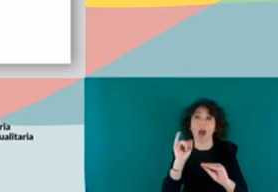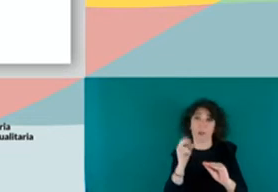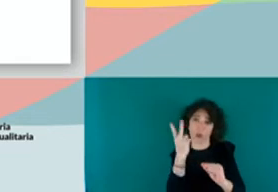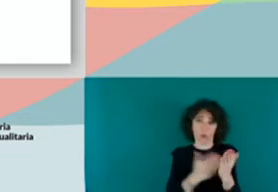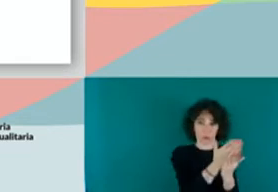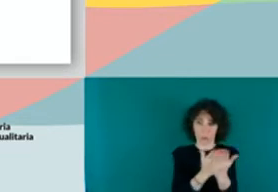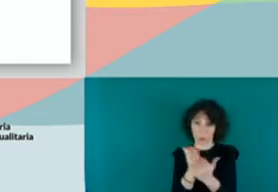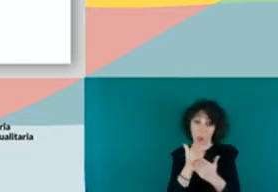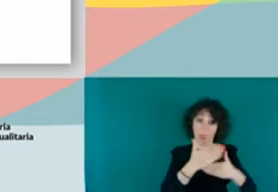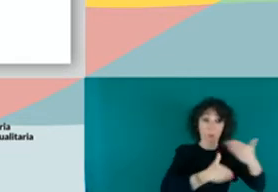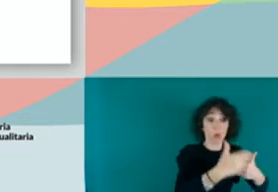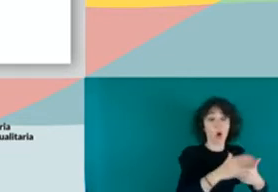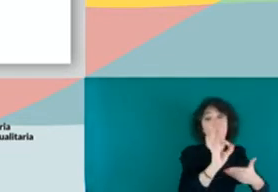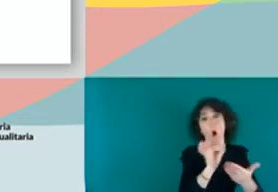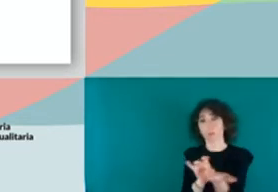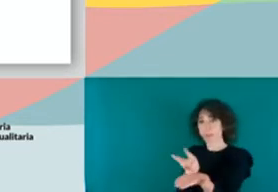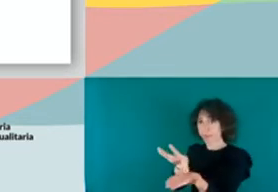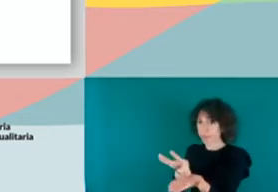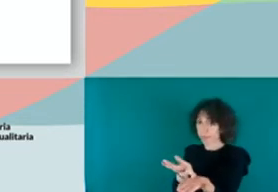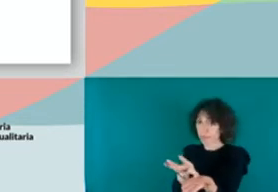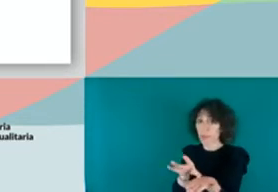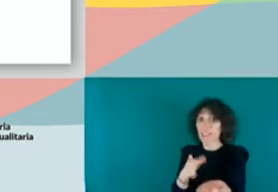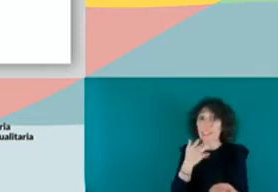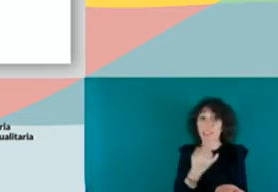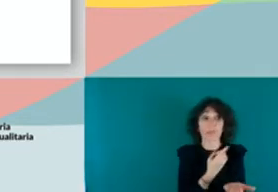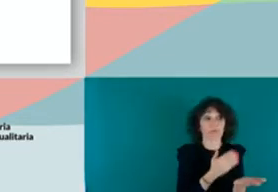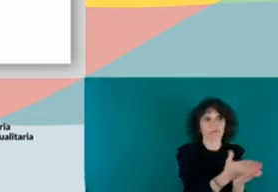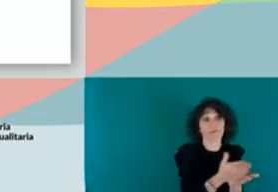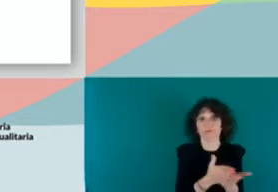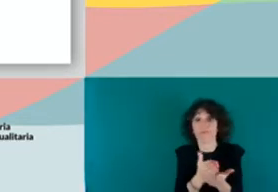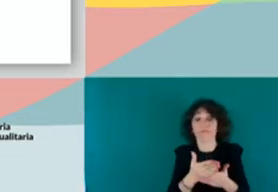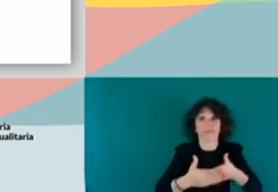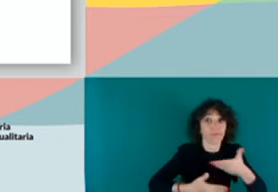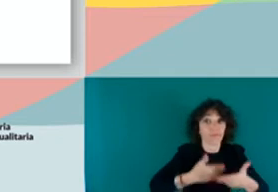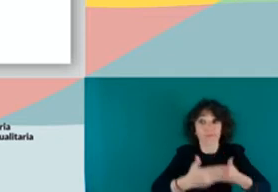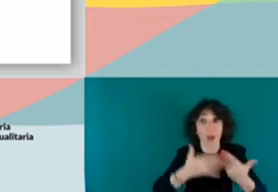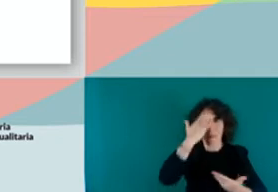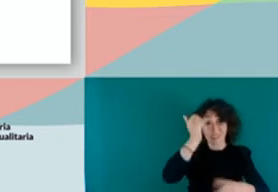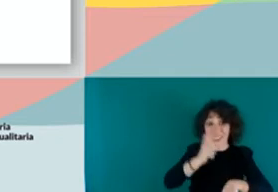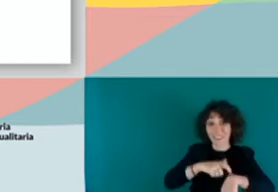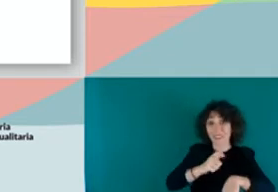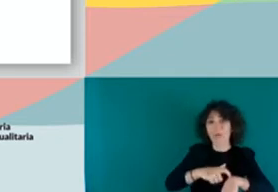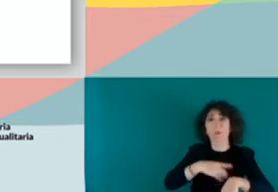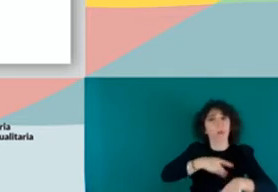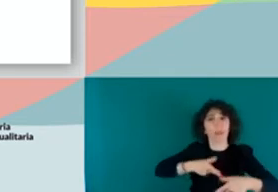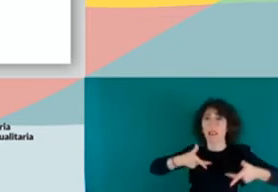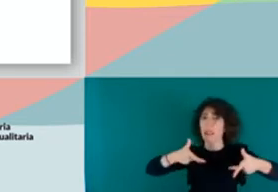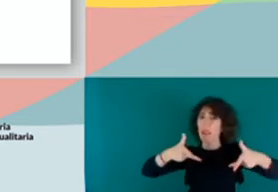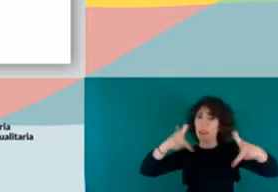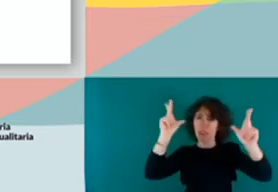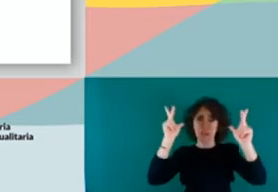evolución y el de expulsión. Y, bueno, mientras se tramita uno de los dos procedimientos, pues, pueden quedar libres en